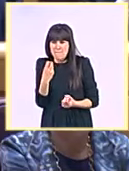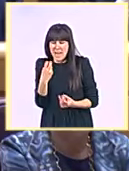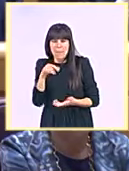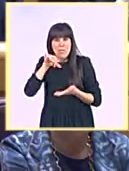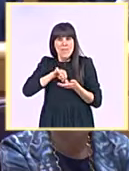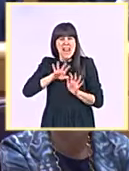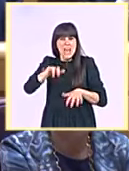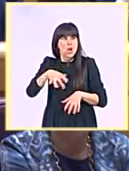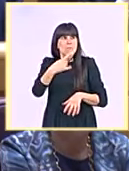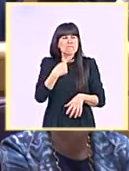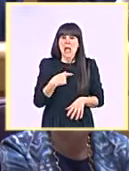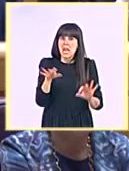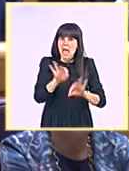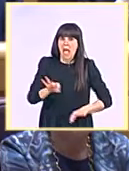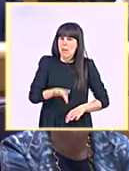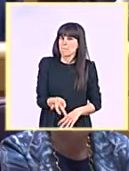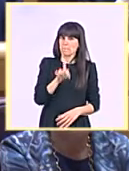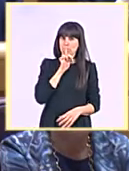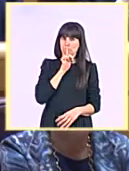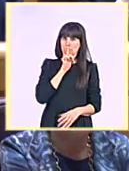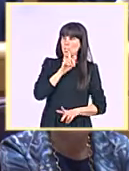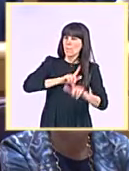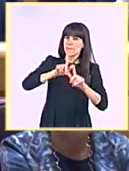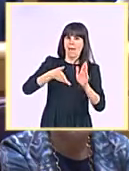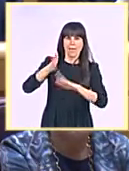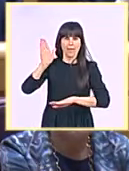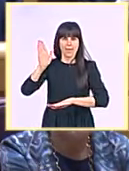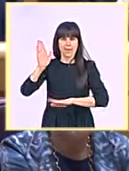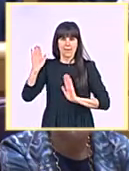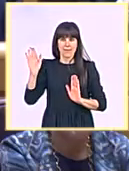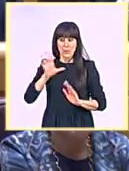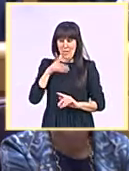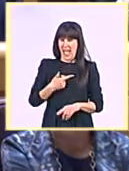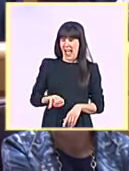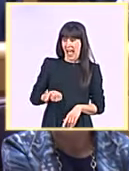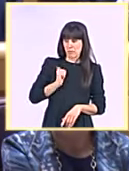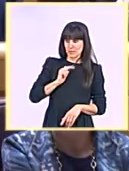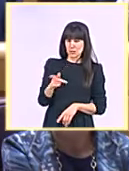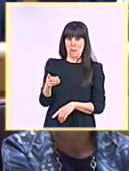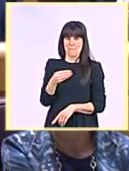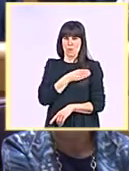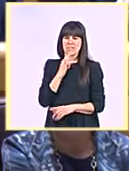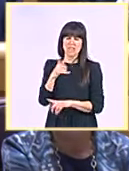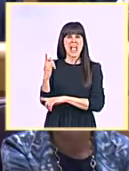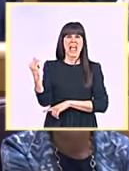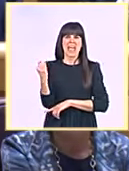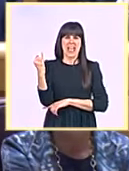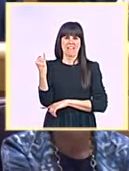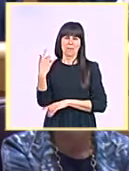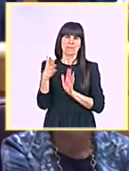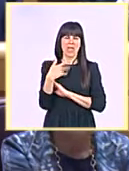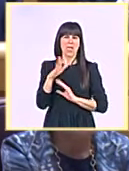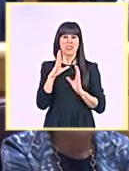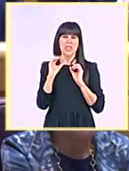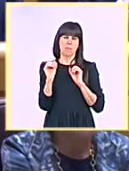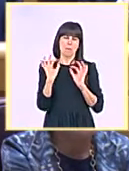ministro, aprovechando esta pregunta y que usted es el jefe de la diplomacia española y que ya que el alcalde de León no nos